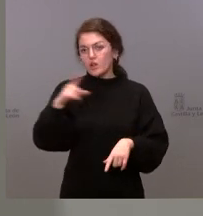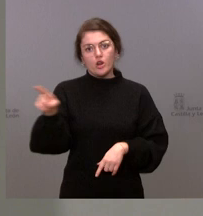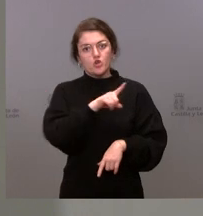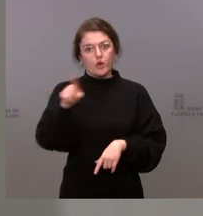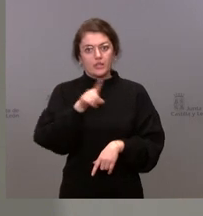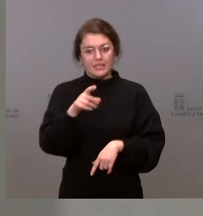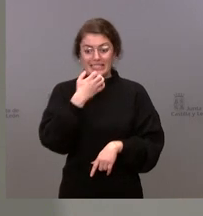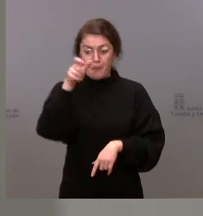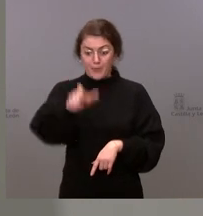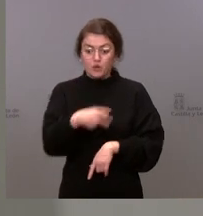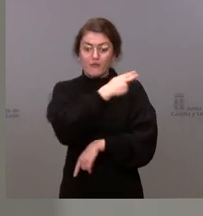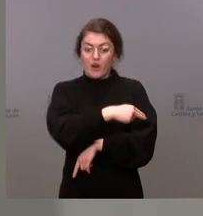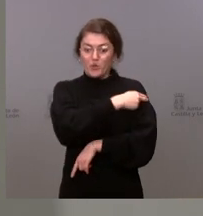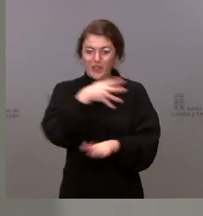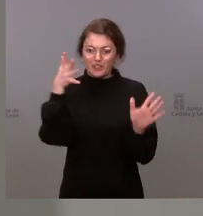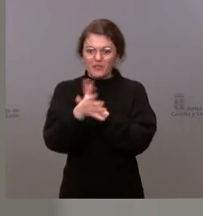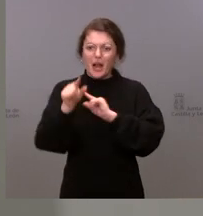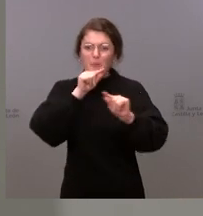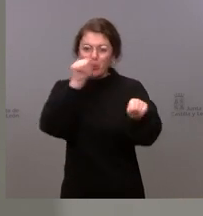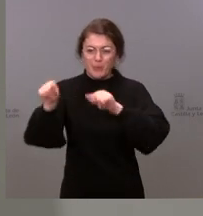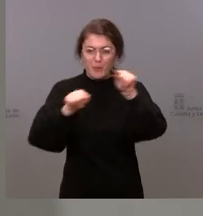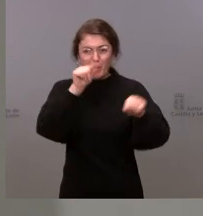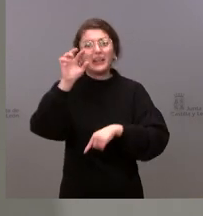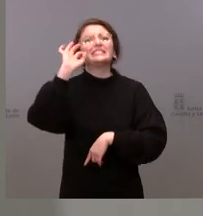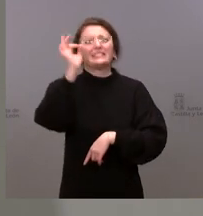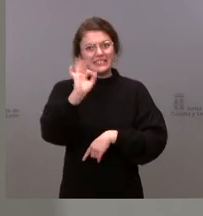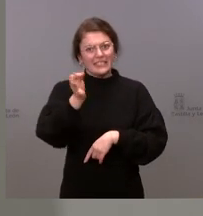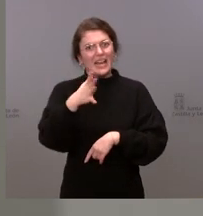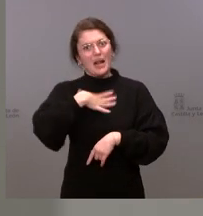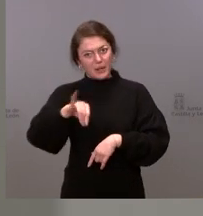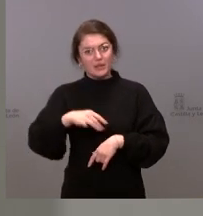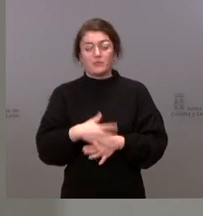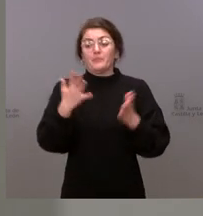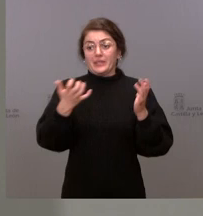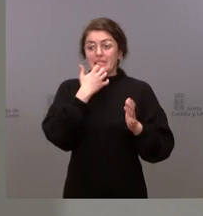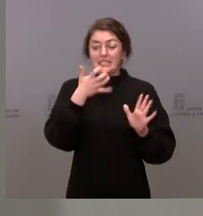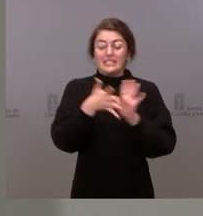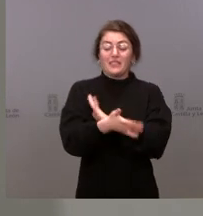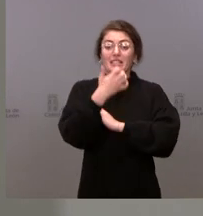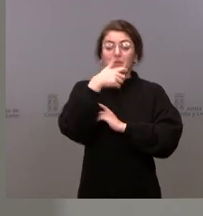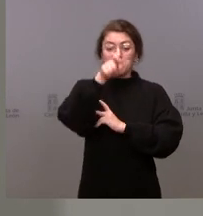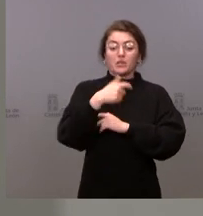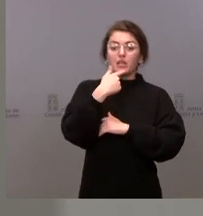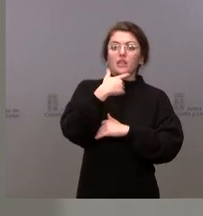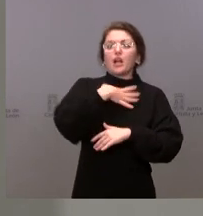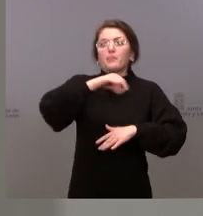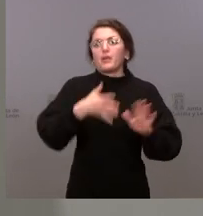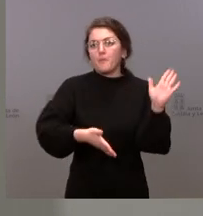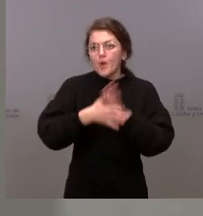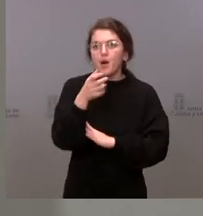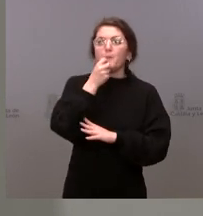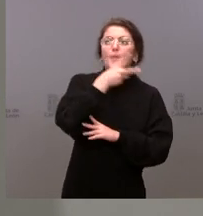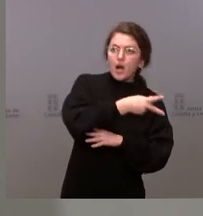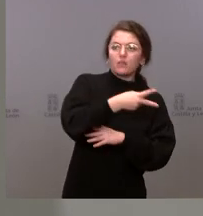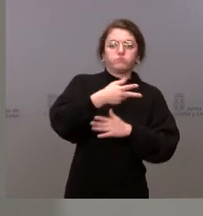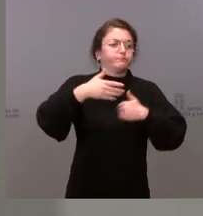si le dices a la gente que puede entrar en un sitio de ocio, de restauración, el que sea, y sentirse seguro